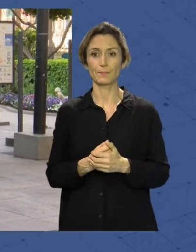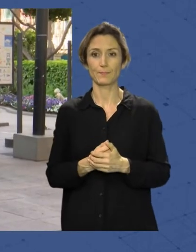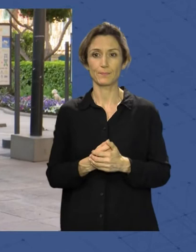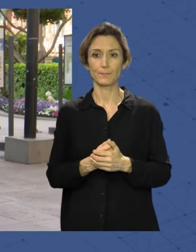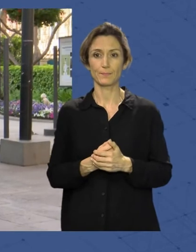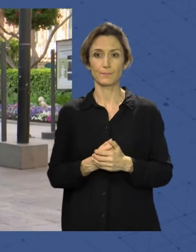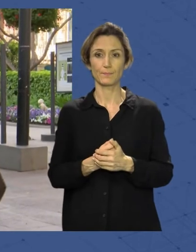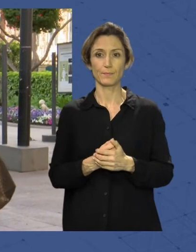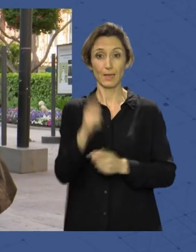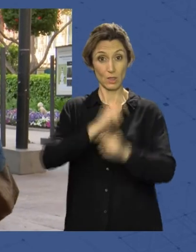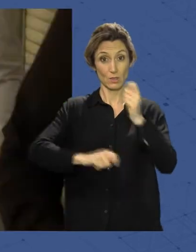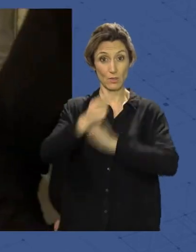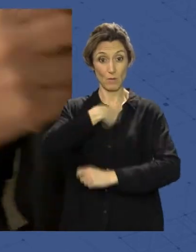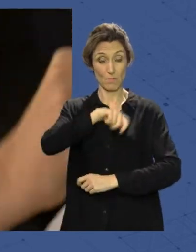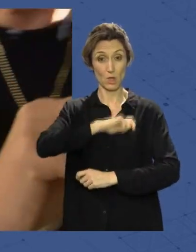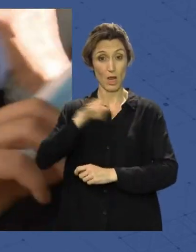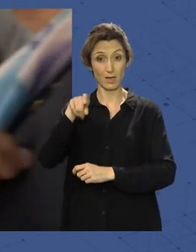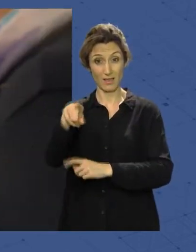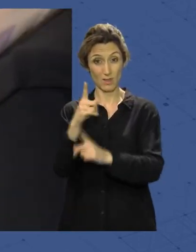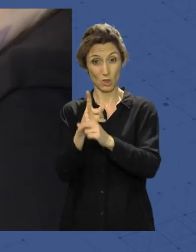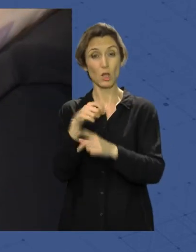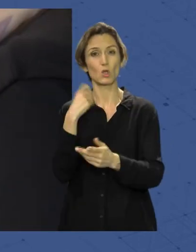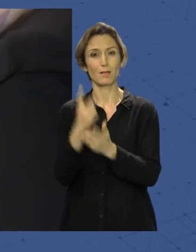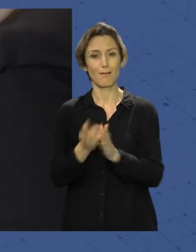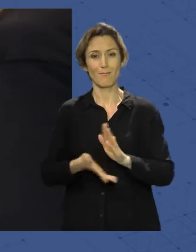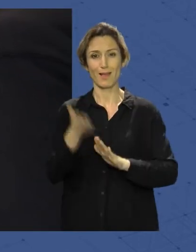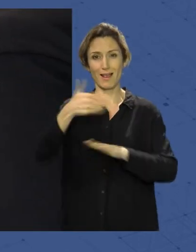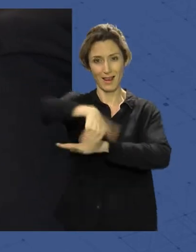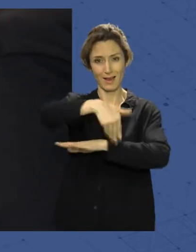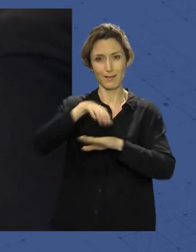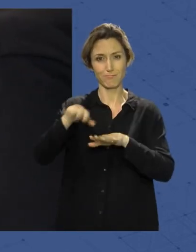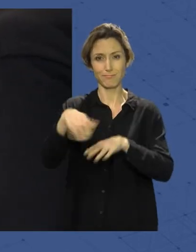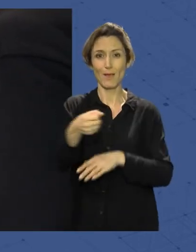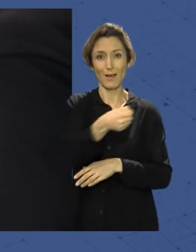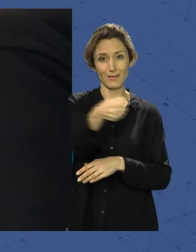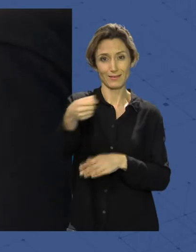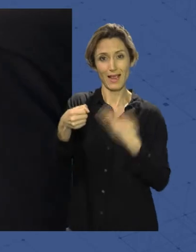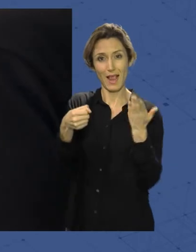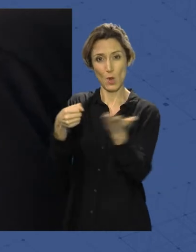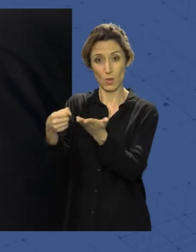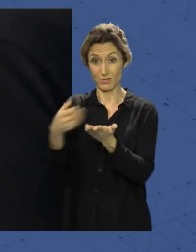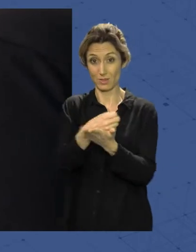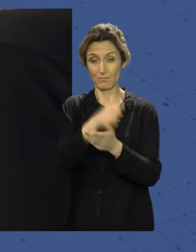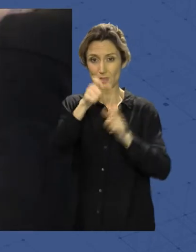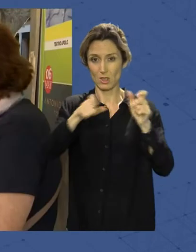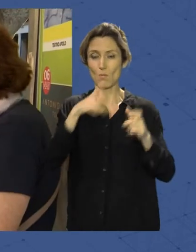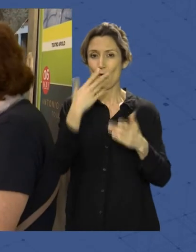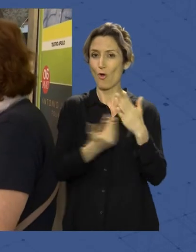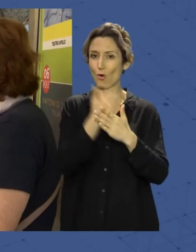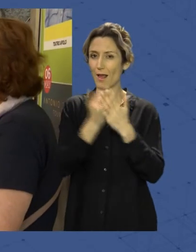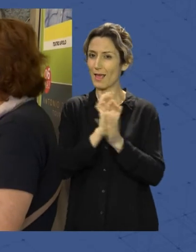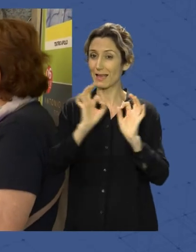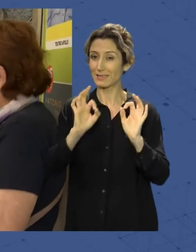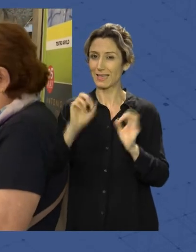La Asociación Española contra el Cáncer ha vuelto a salir a la calle para pedir ayuda a los almerienses. Jornada de ecuestación centrada este